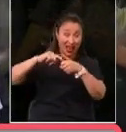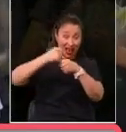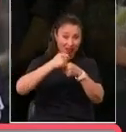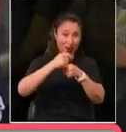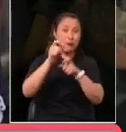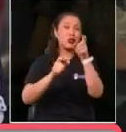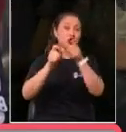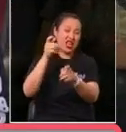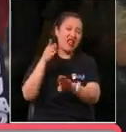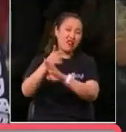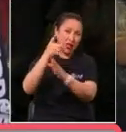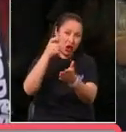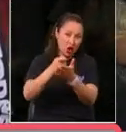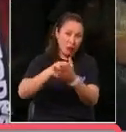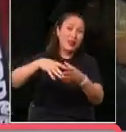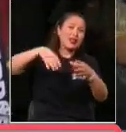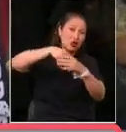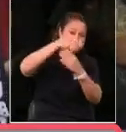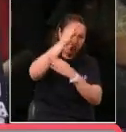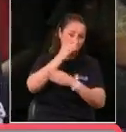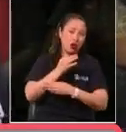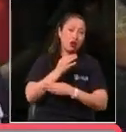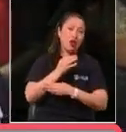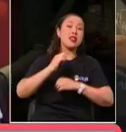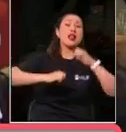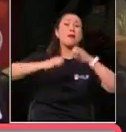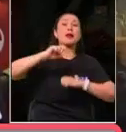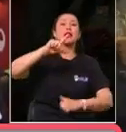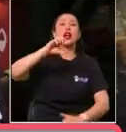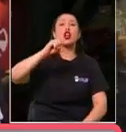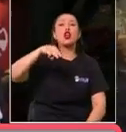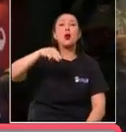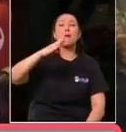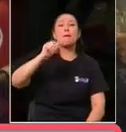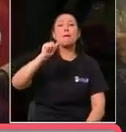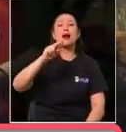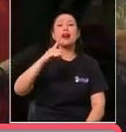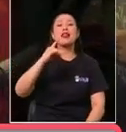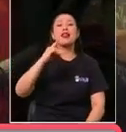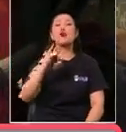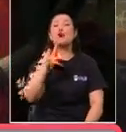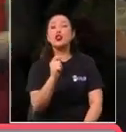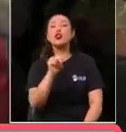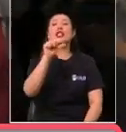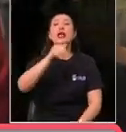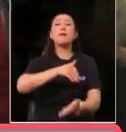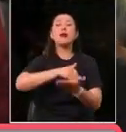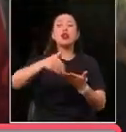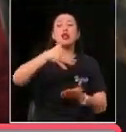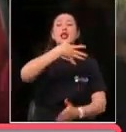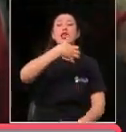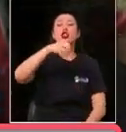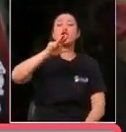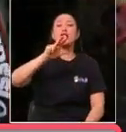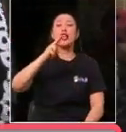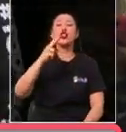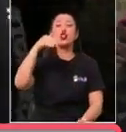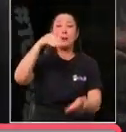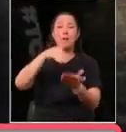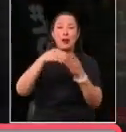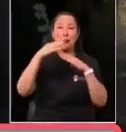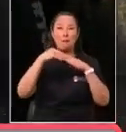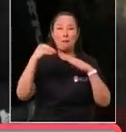empleados y las empresas Lombardi y Agro Piemonte es de 6.582.000 pesos. 6